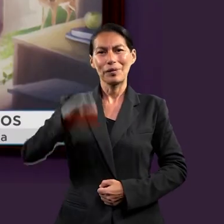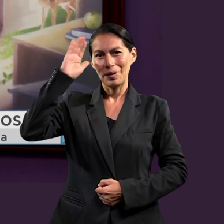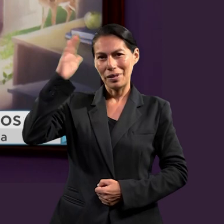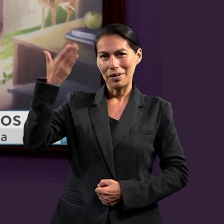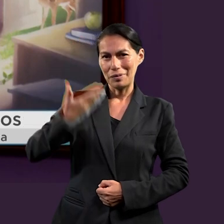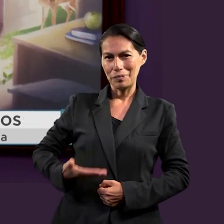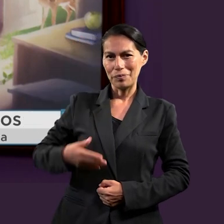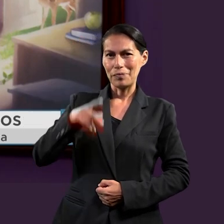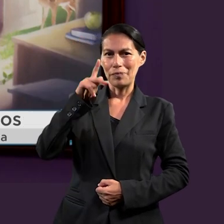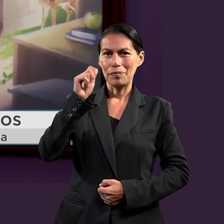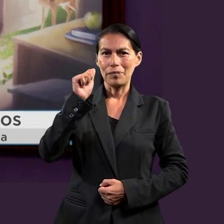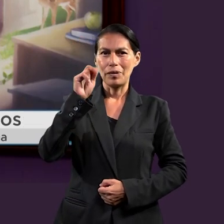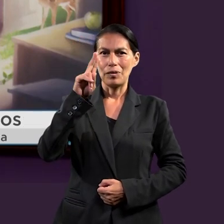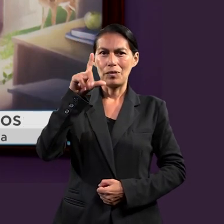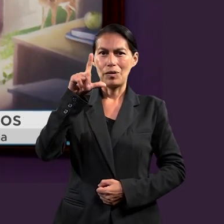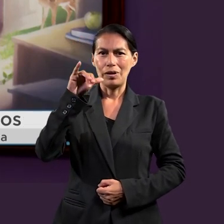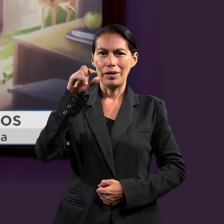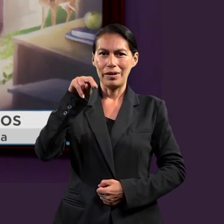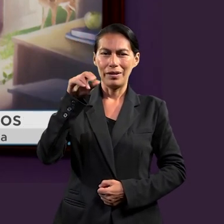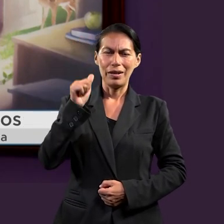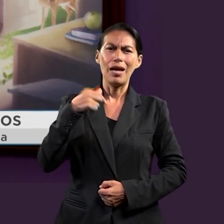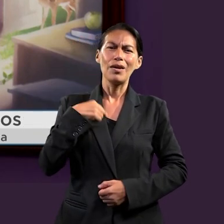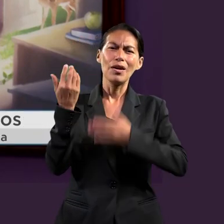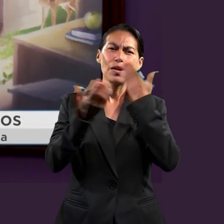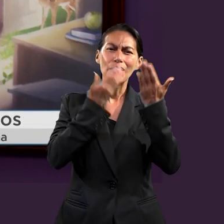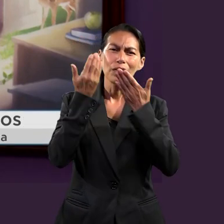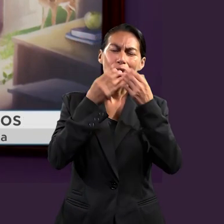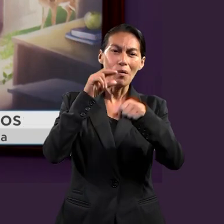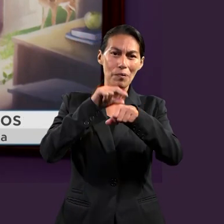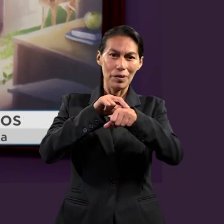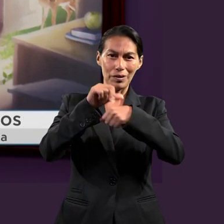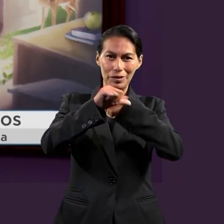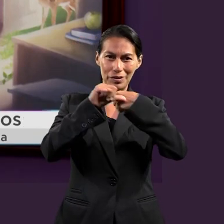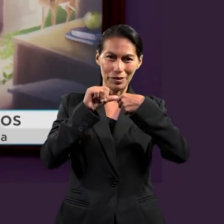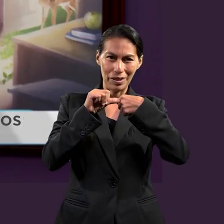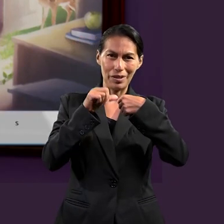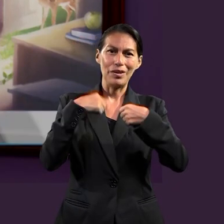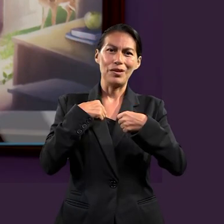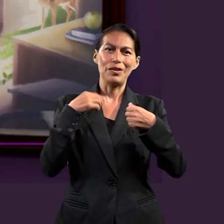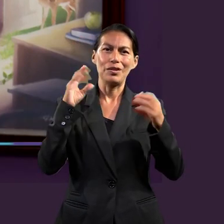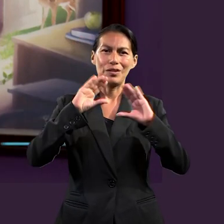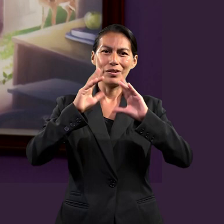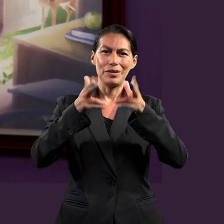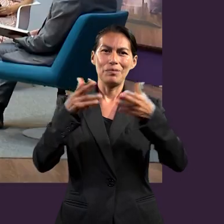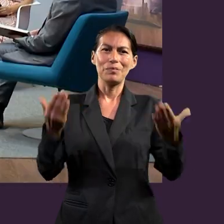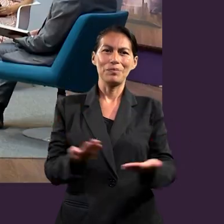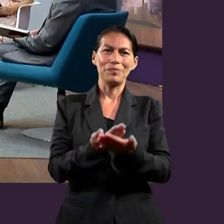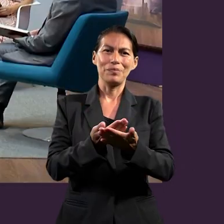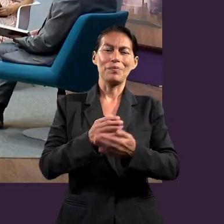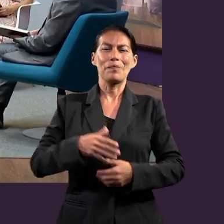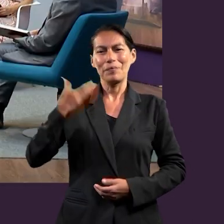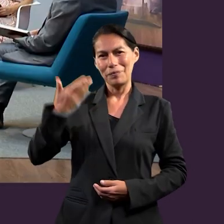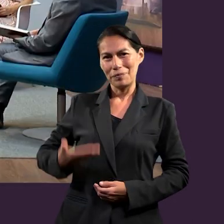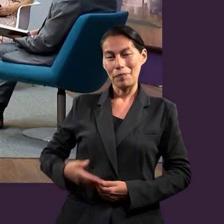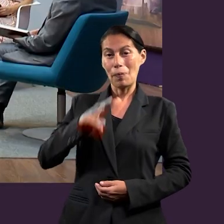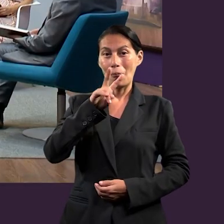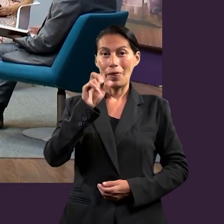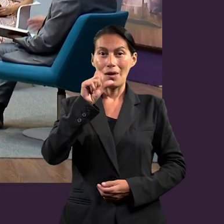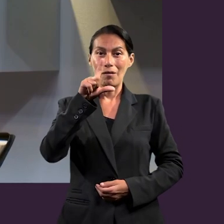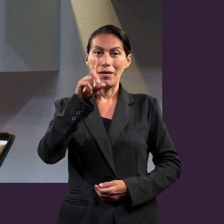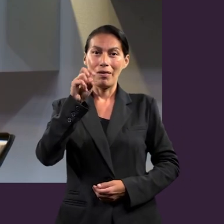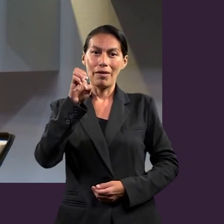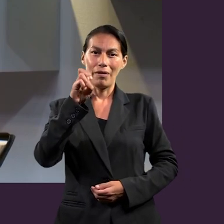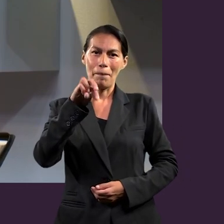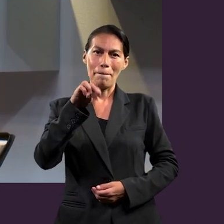Penagos Sánchez, estudio la licenciatura de Médico Cirujano y soy originaria de Chiapas. Y mi nombre es Valdemar Torres